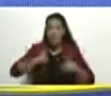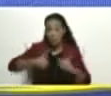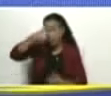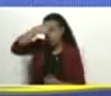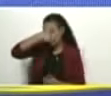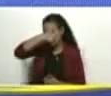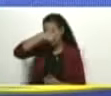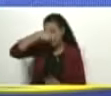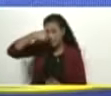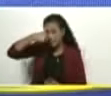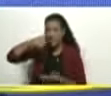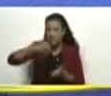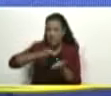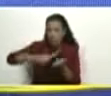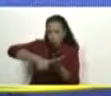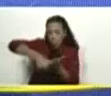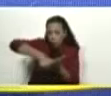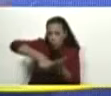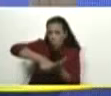Como digo yo,